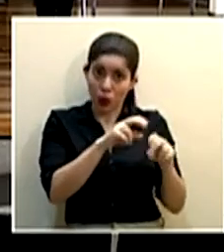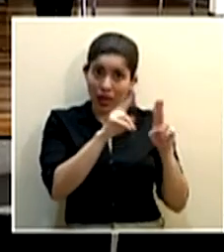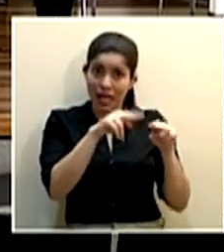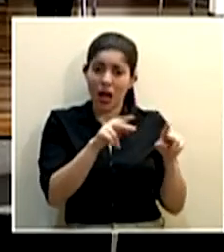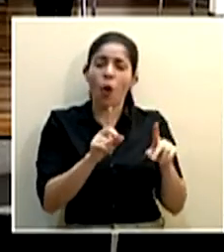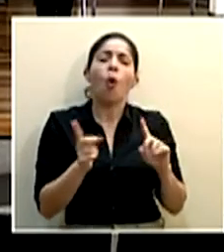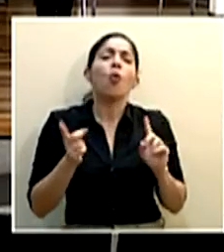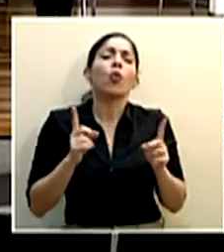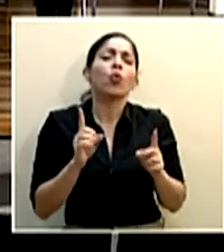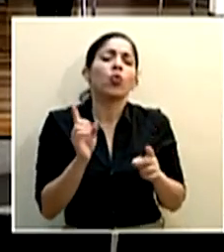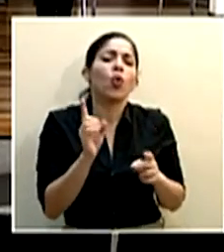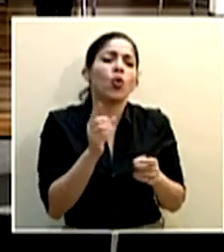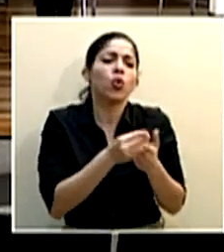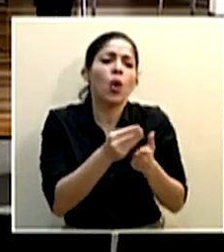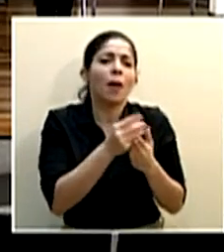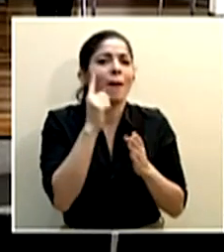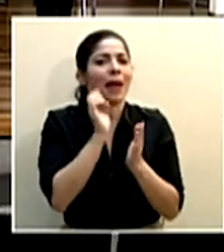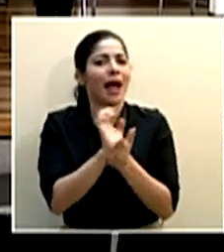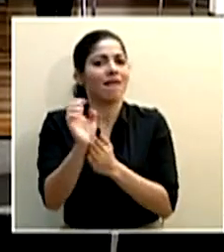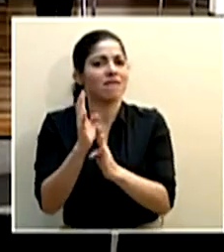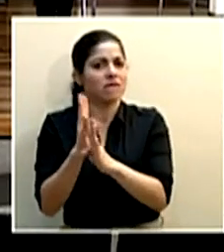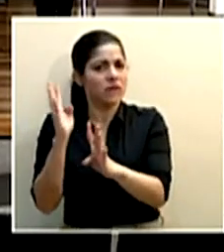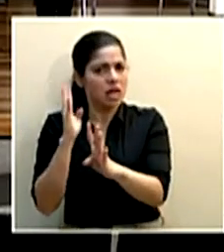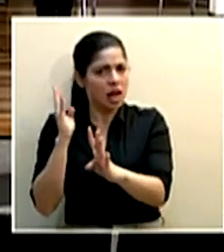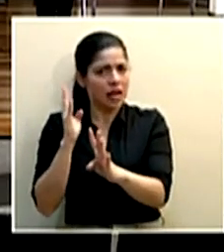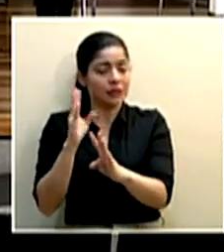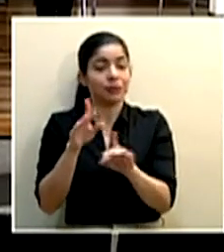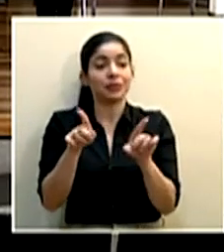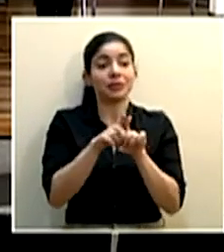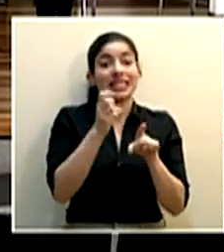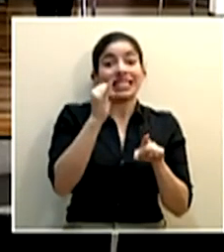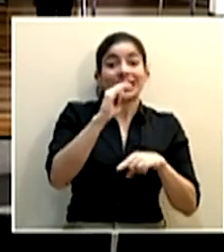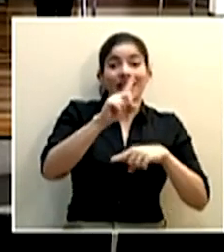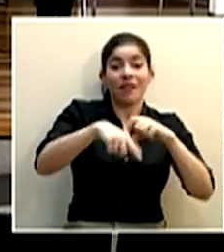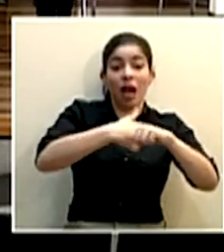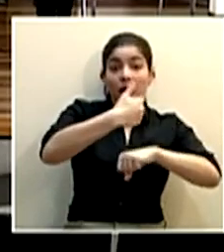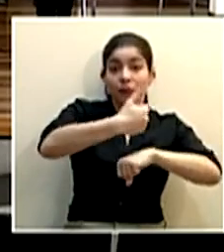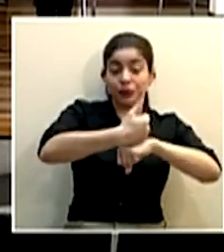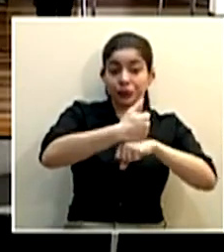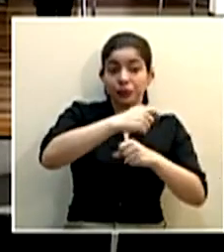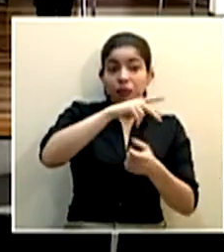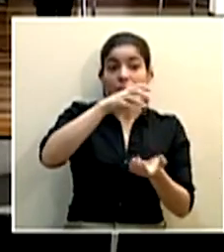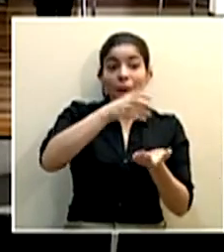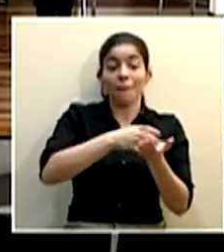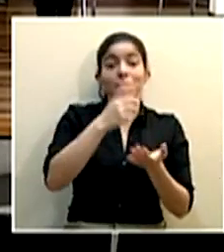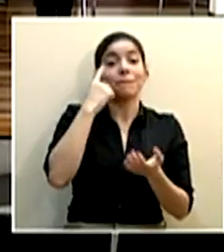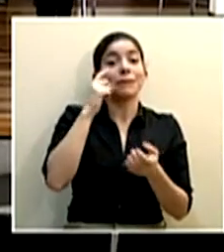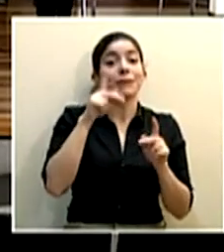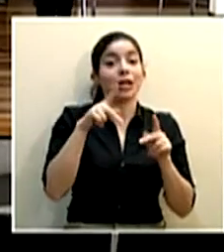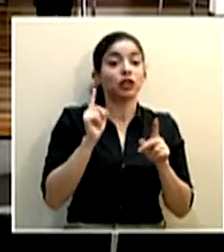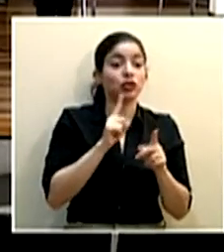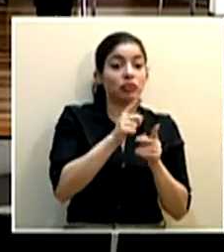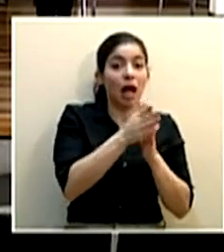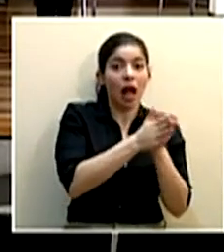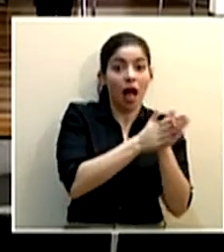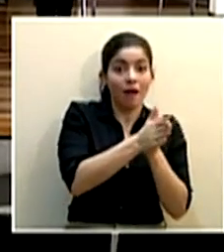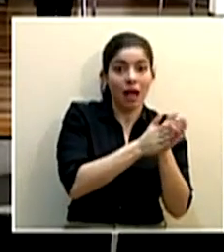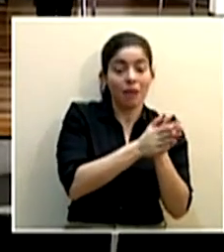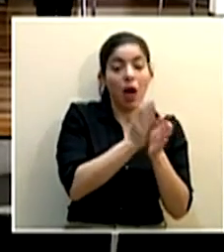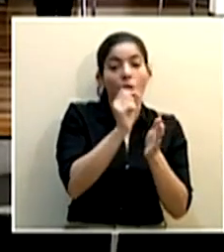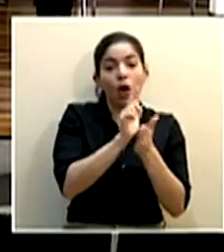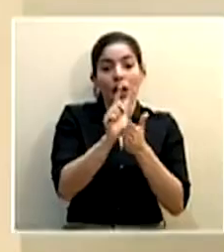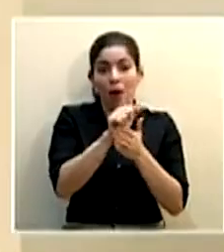sería la plataforma para evitar las filas además si van a instalar o instalaron puestos para el lavado de manos y otras medidas